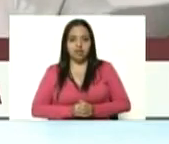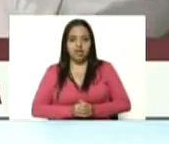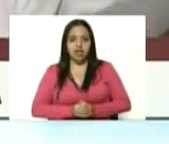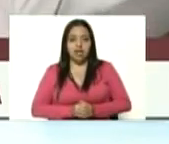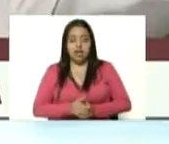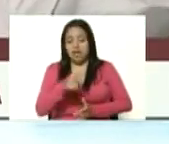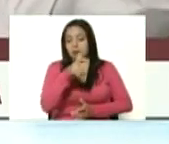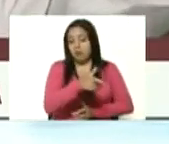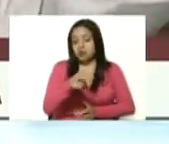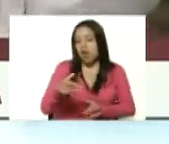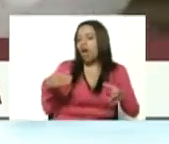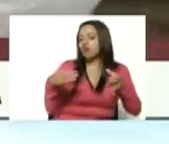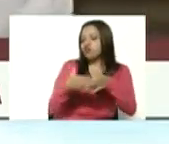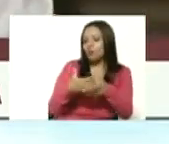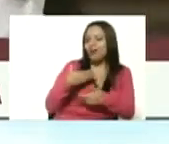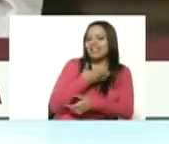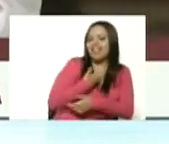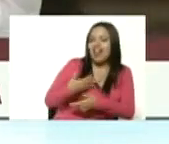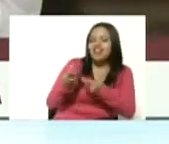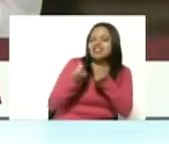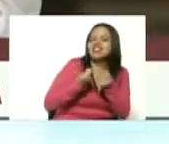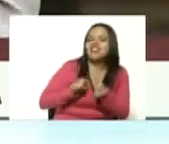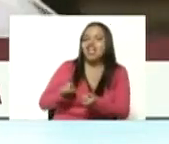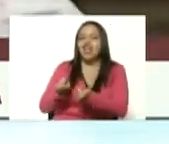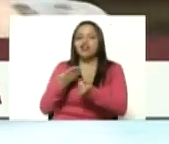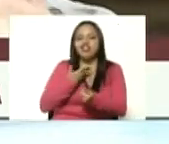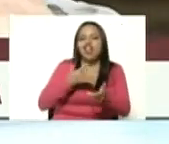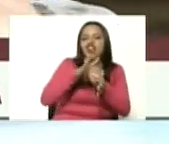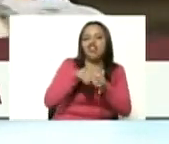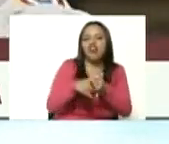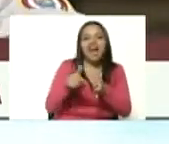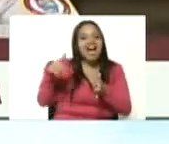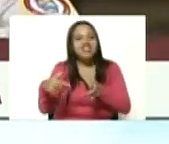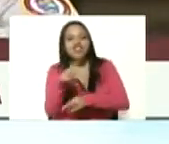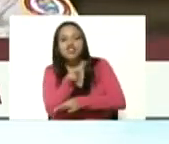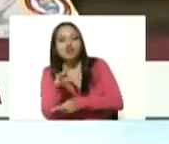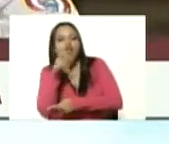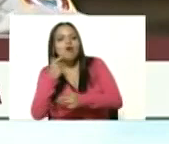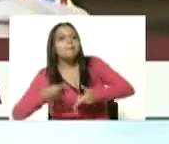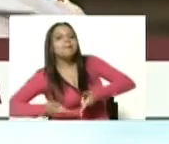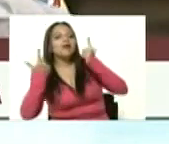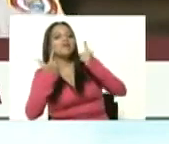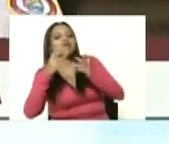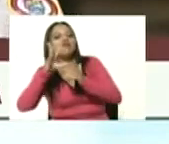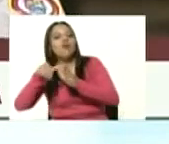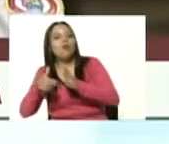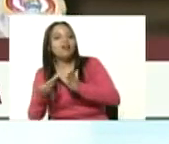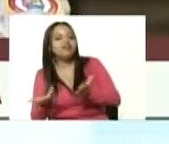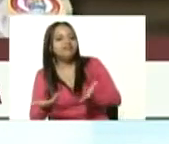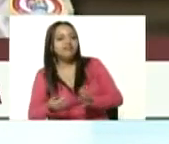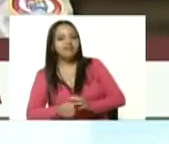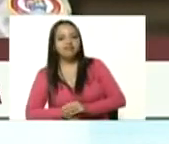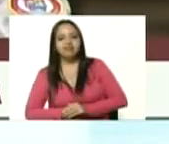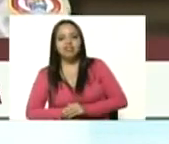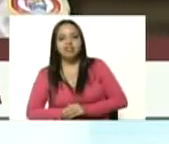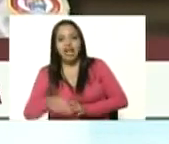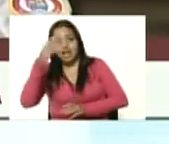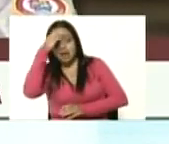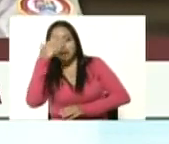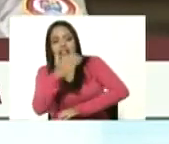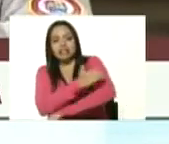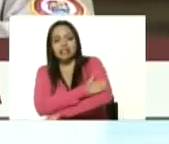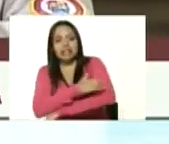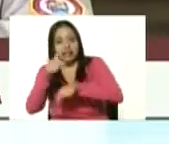y a la ambición y todo eso bueno aquí en este país ya no tienen cabida no tienen cabida la milicia bolivariana mi comandante en jefe